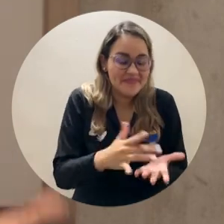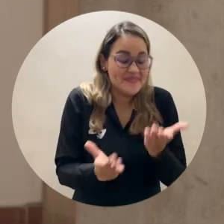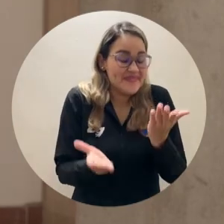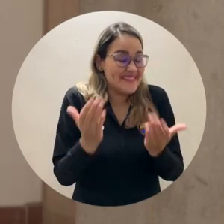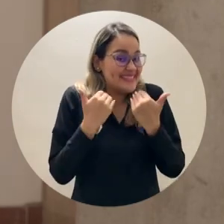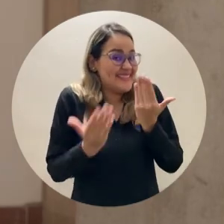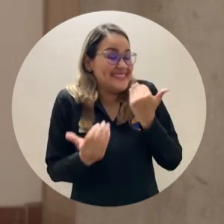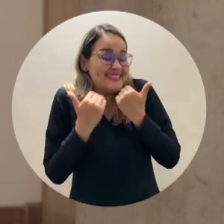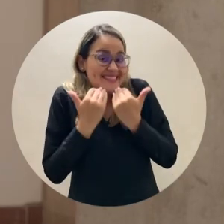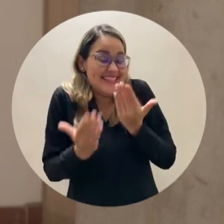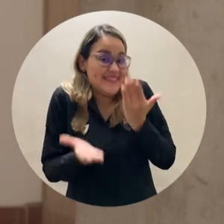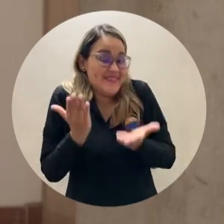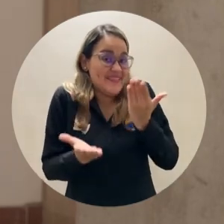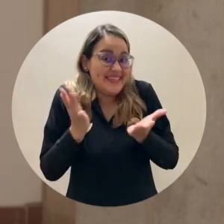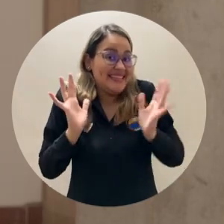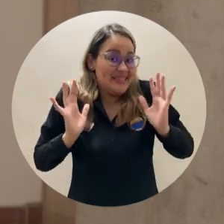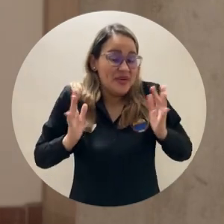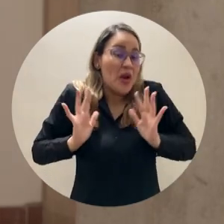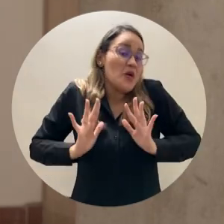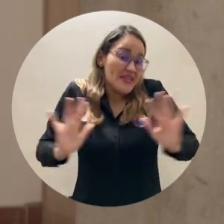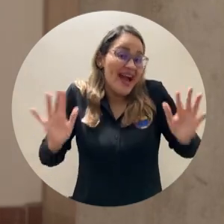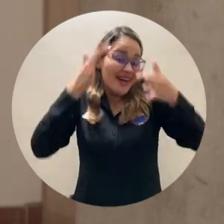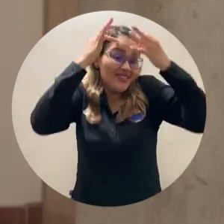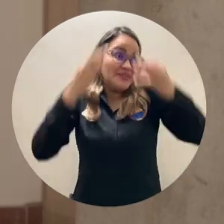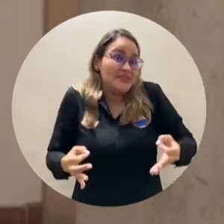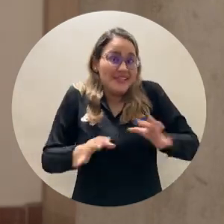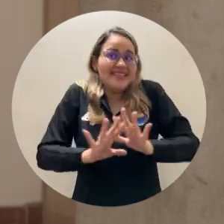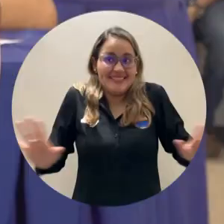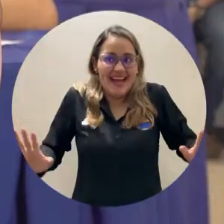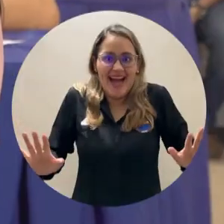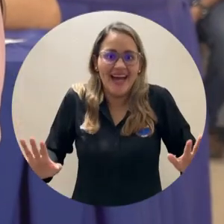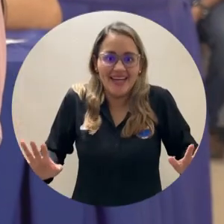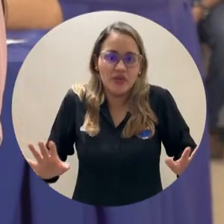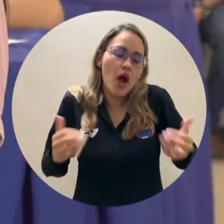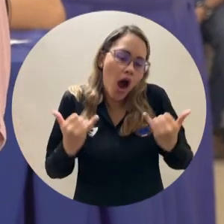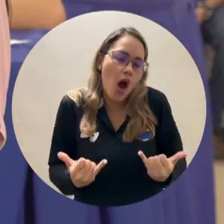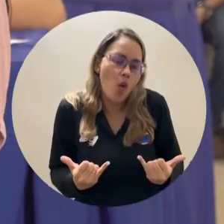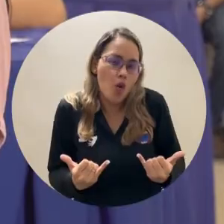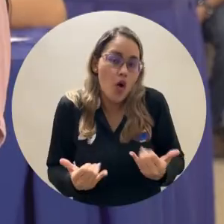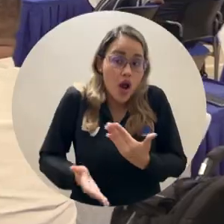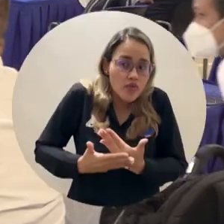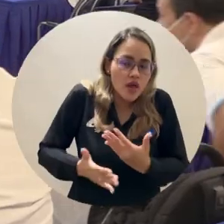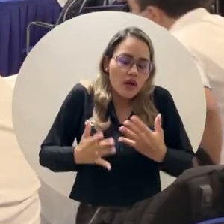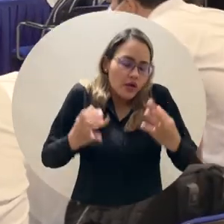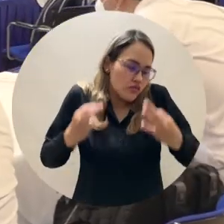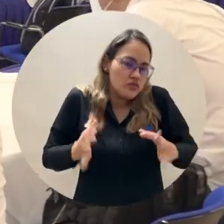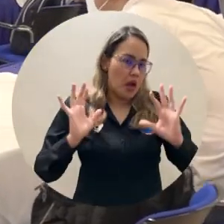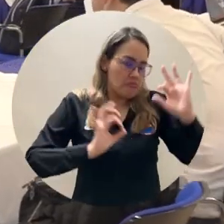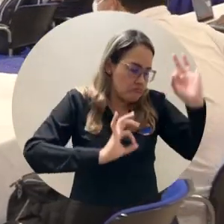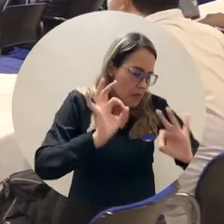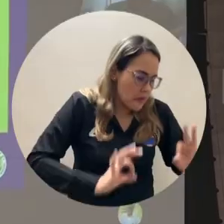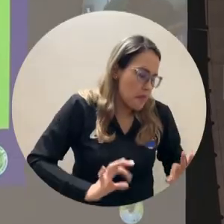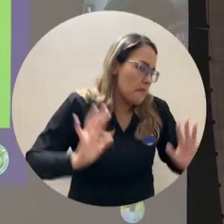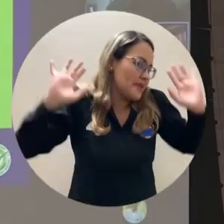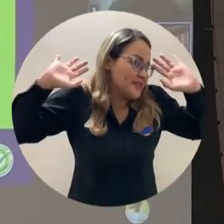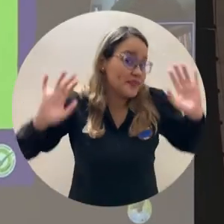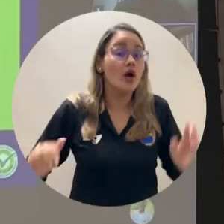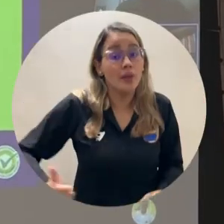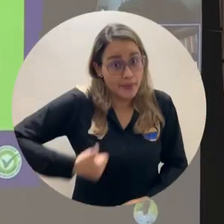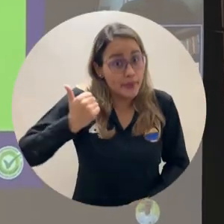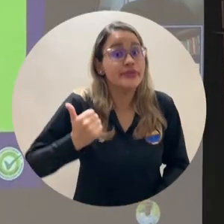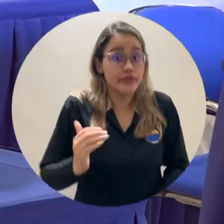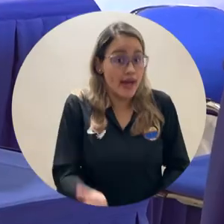la virtualidad a la presencialidad. Por eso en cierta forma recibimos mucho alivio para ir en camino de esa planificación